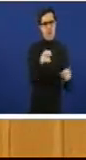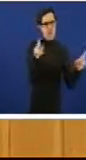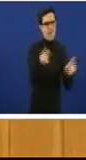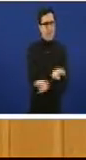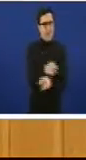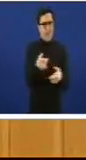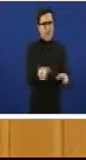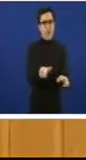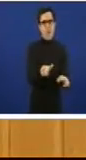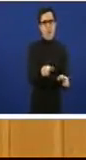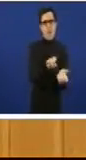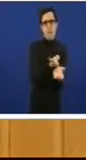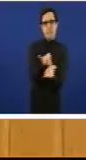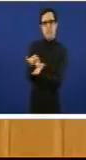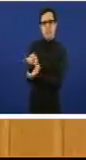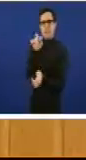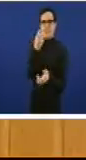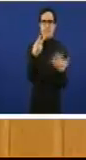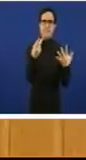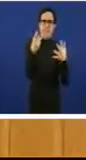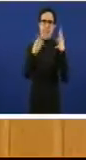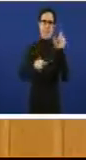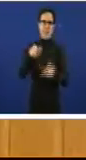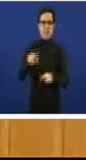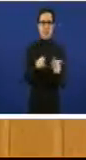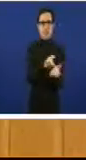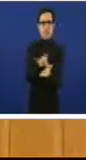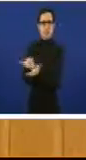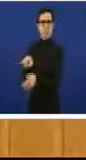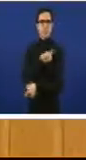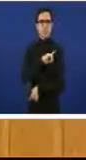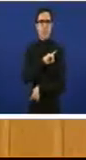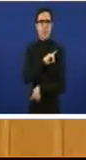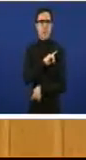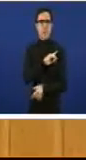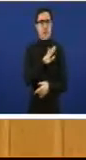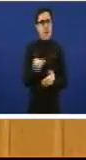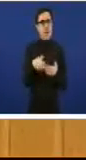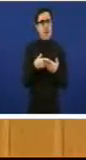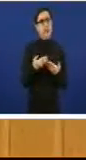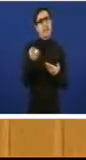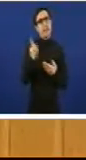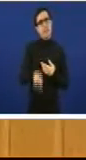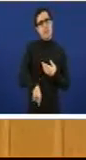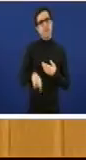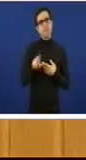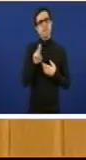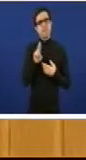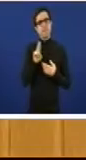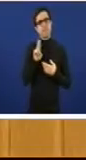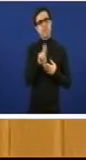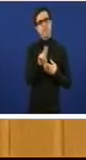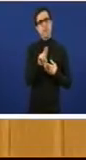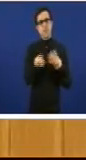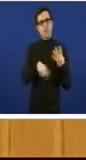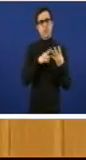persoas tamén as listas do desemprego. E, por último, asistíamos tamén a toma de posición